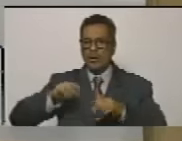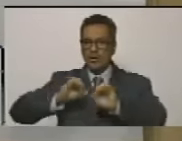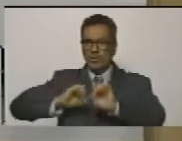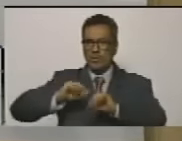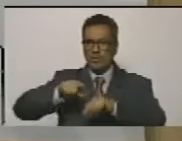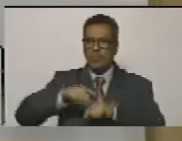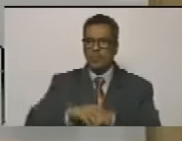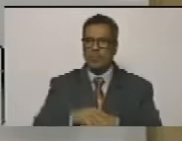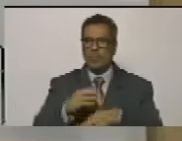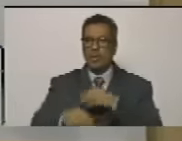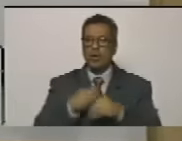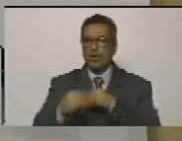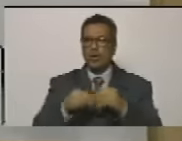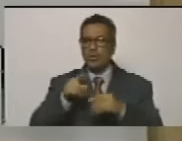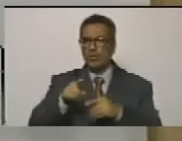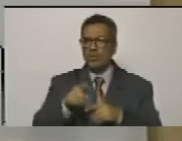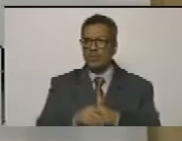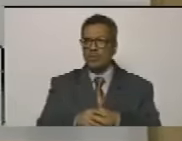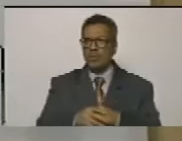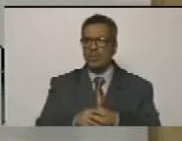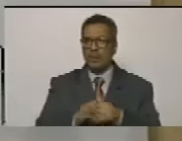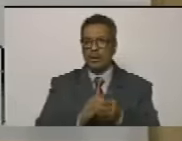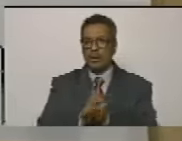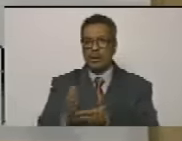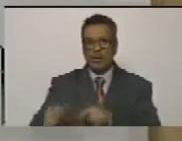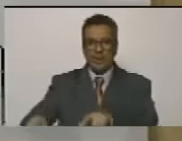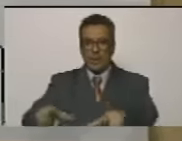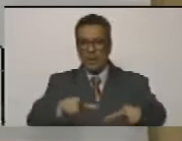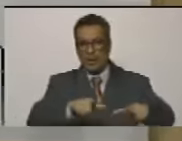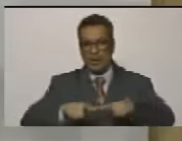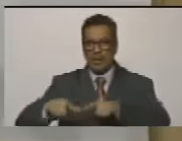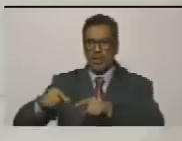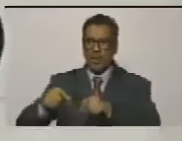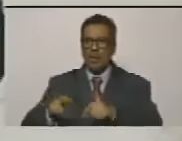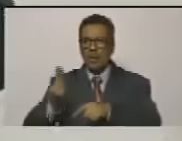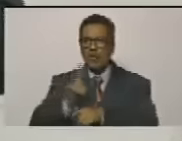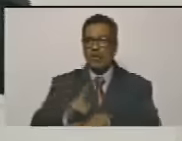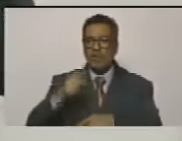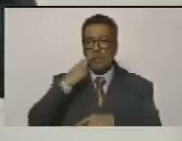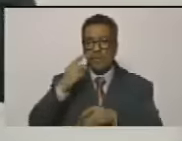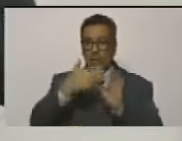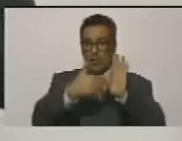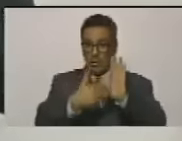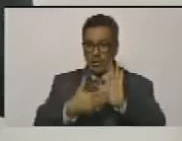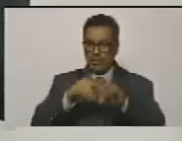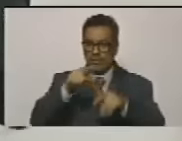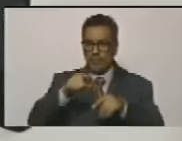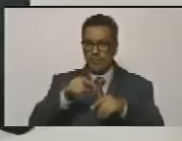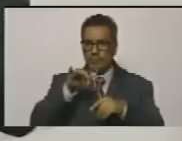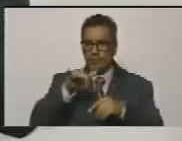¿cómo? control por la vía del control del territorio seguridad y desarme este es el programa de ella